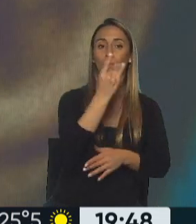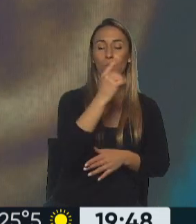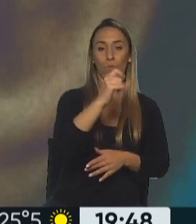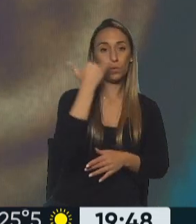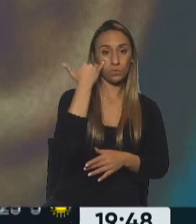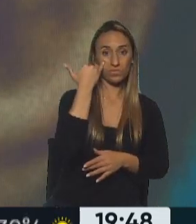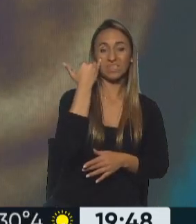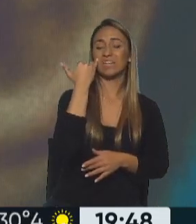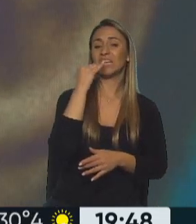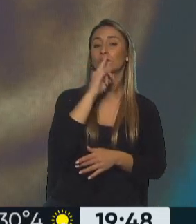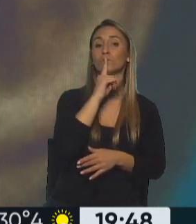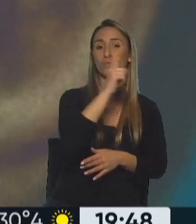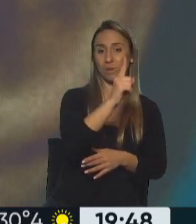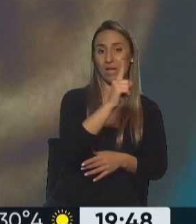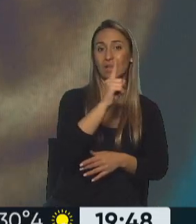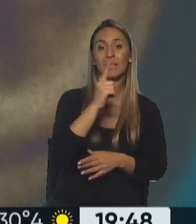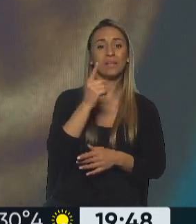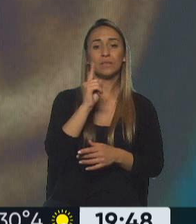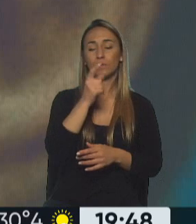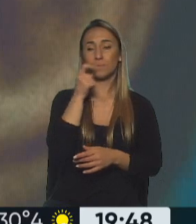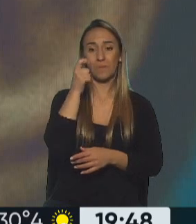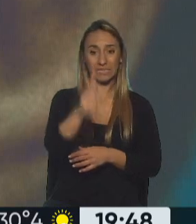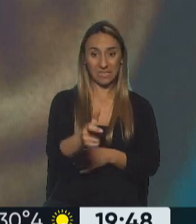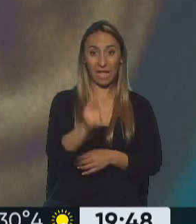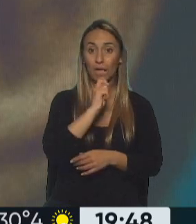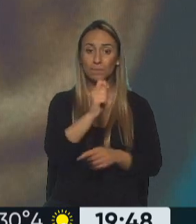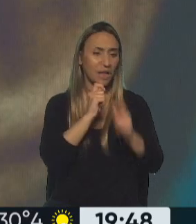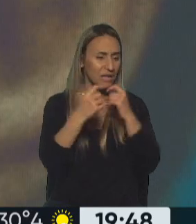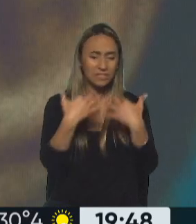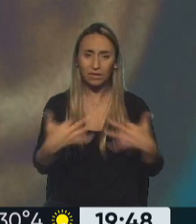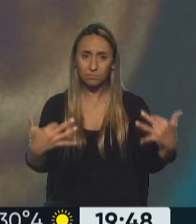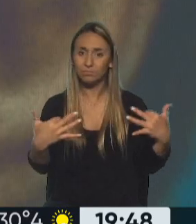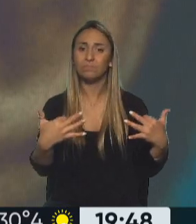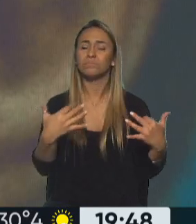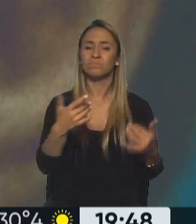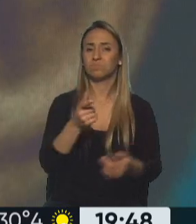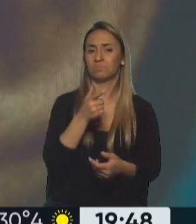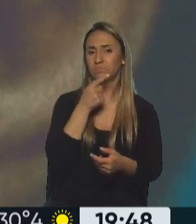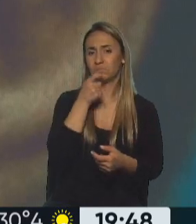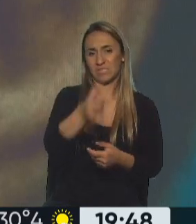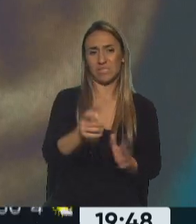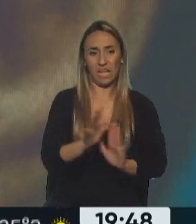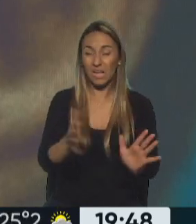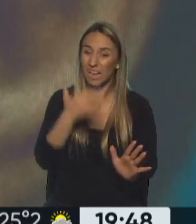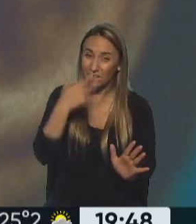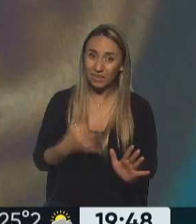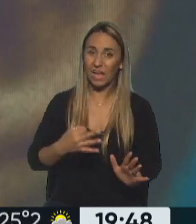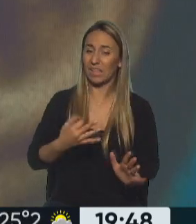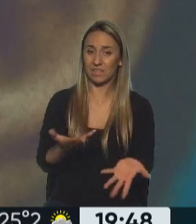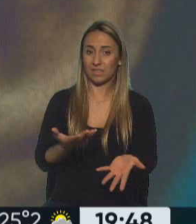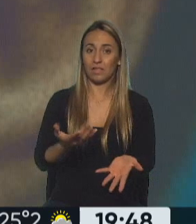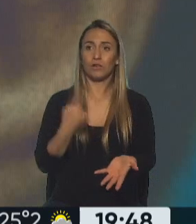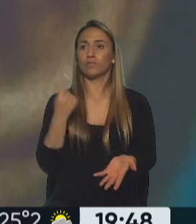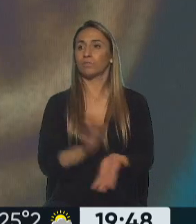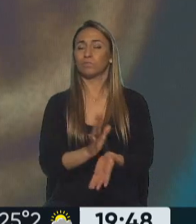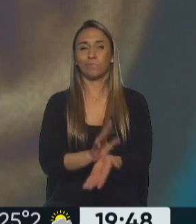hijo del genocida, con un mensaje, además, frente a la prensa negacionista, ya lamentablemente nos tiene. No deberíamos acostumbrarnos a este